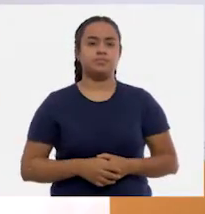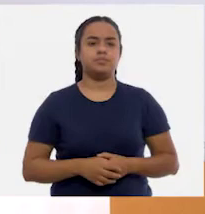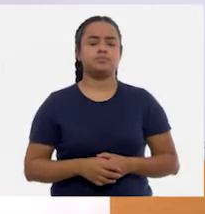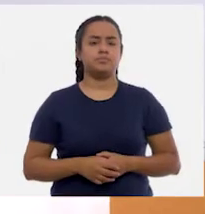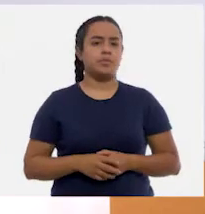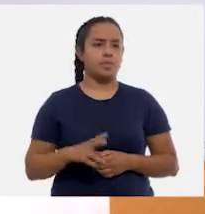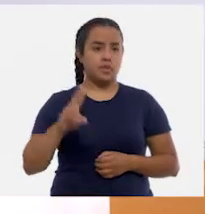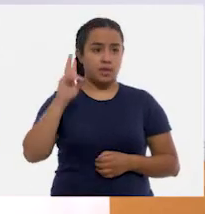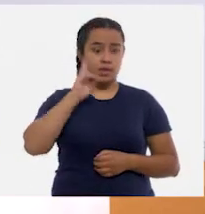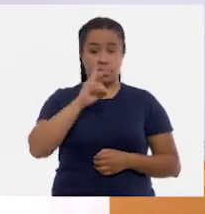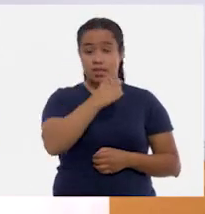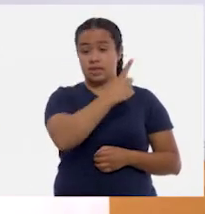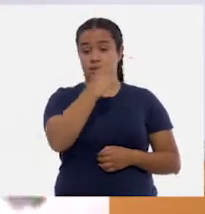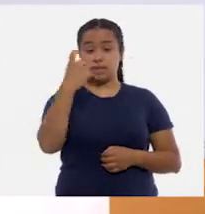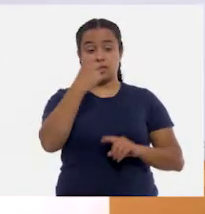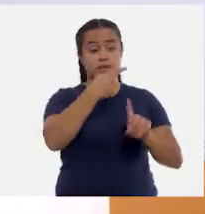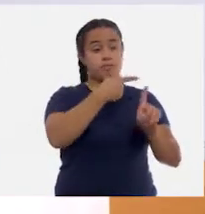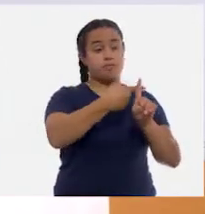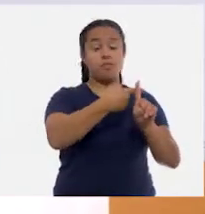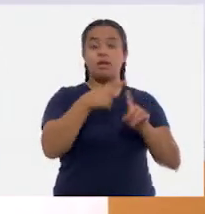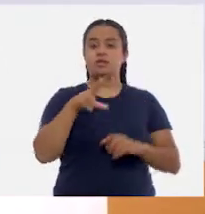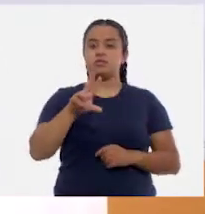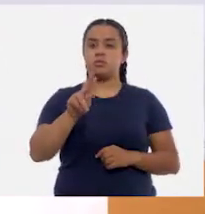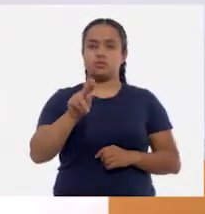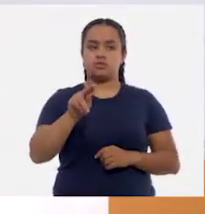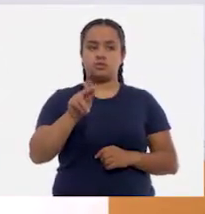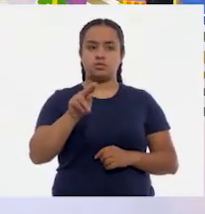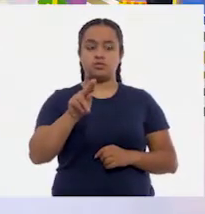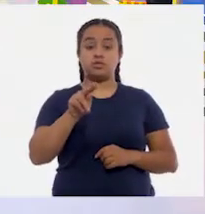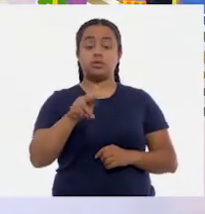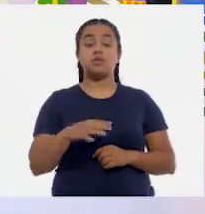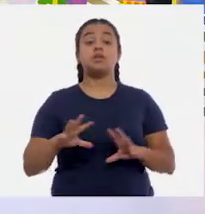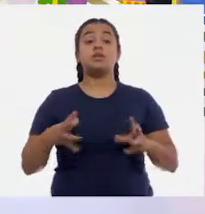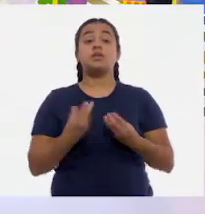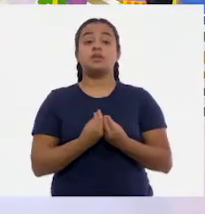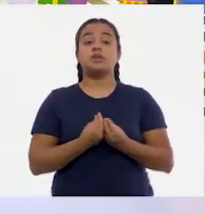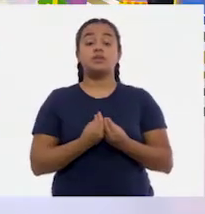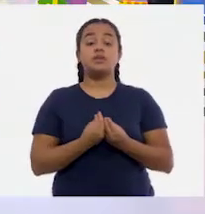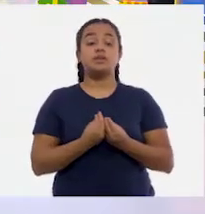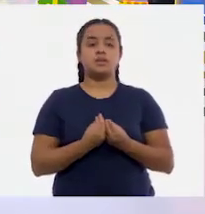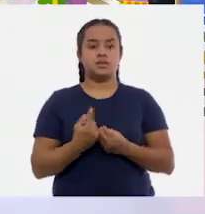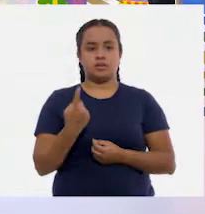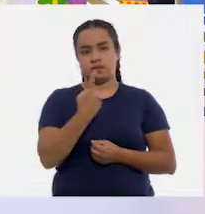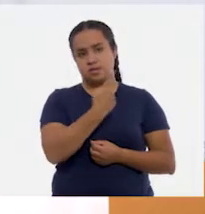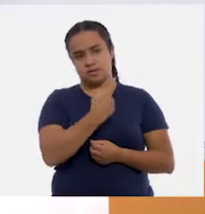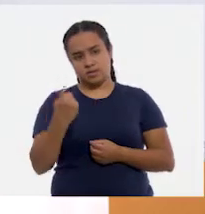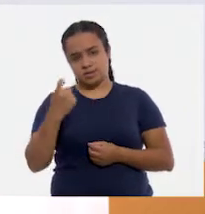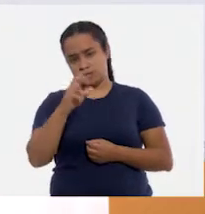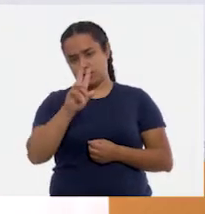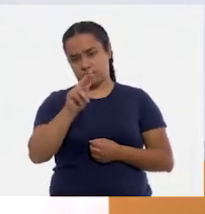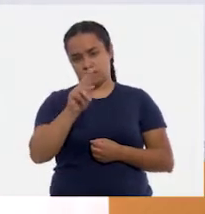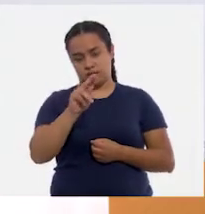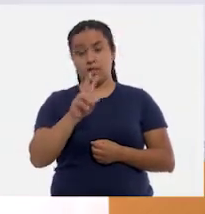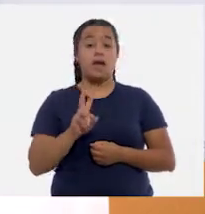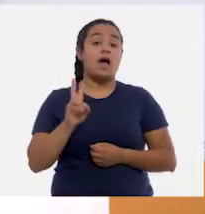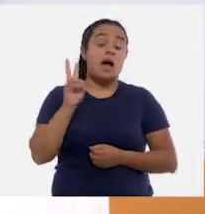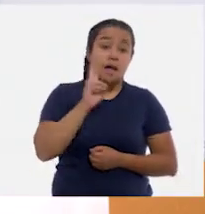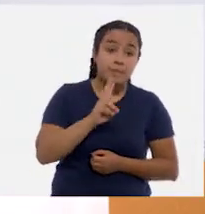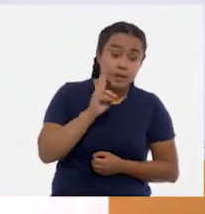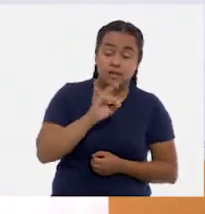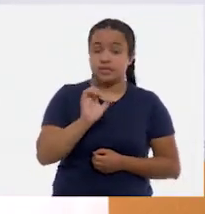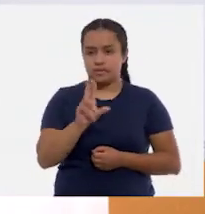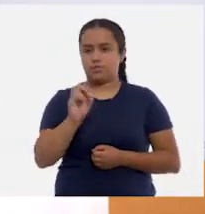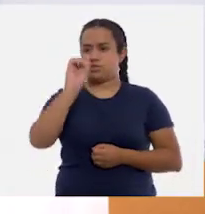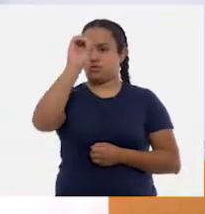Quedamos que cien más ochenta nos da el número ciento ochenta. Vamos a comprobarlo.